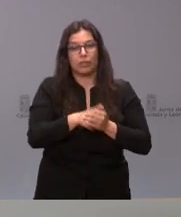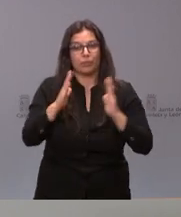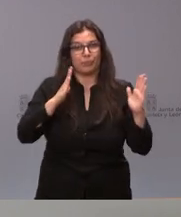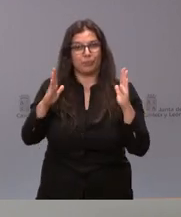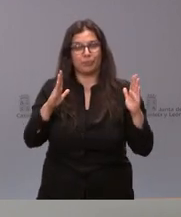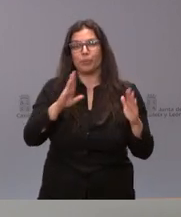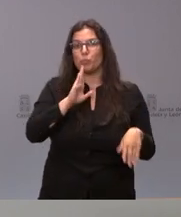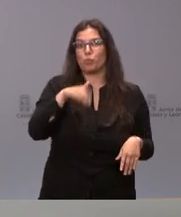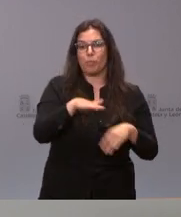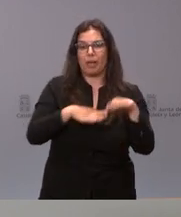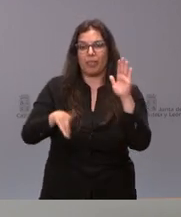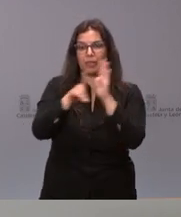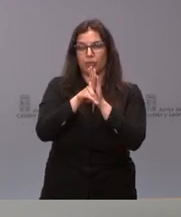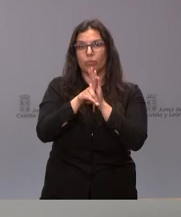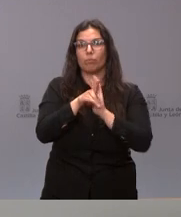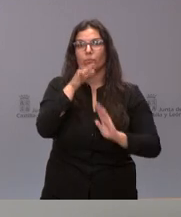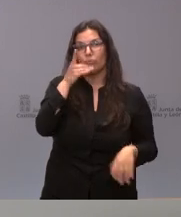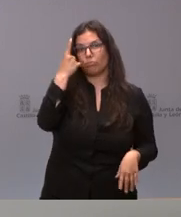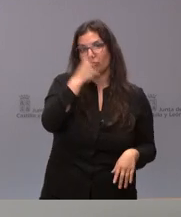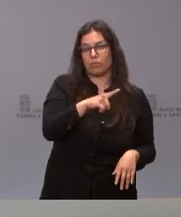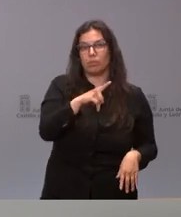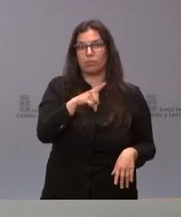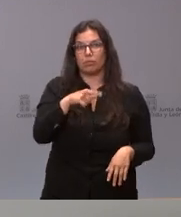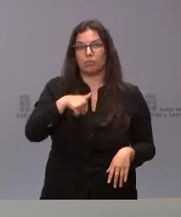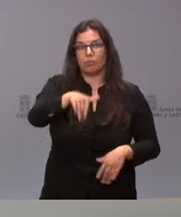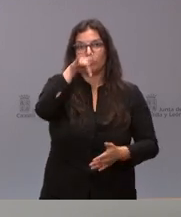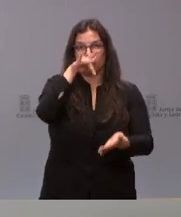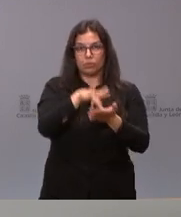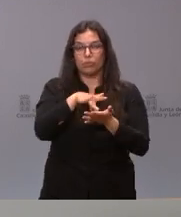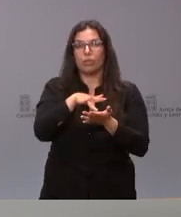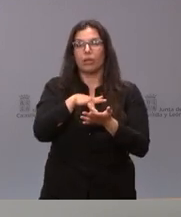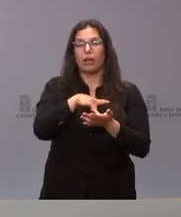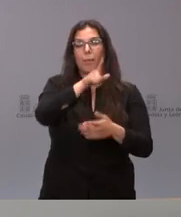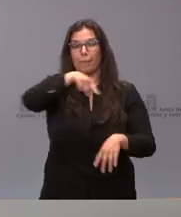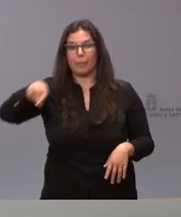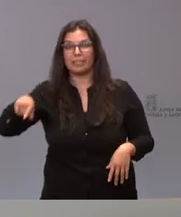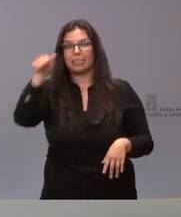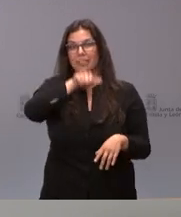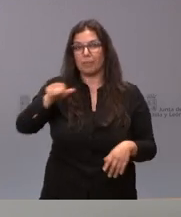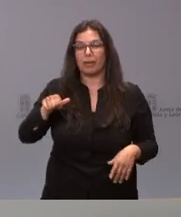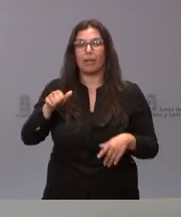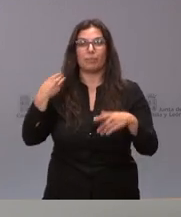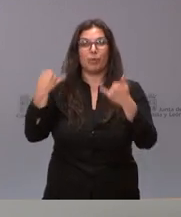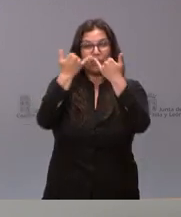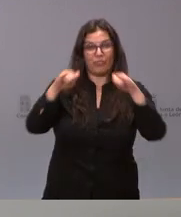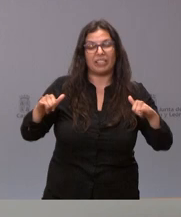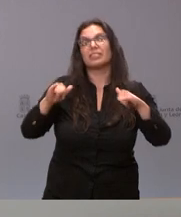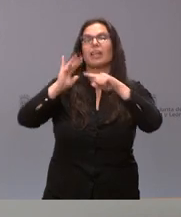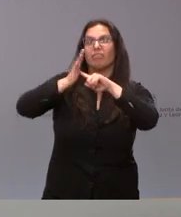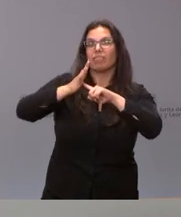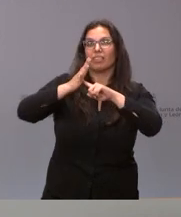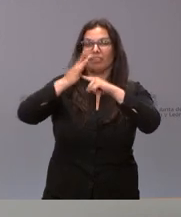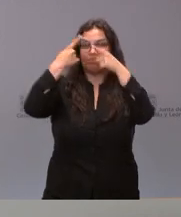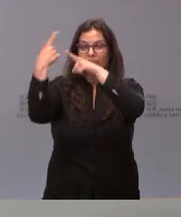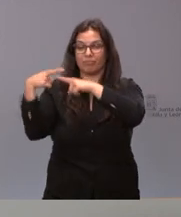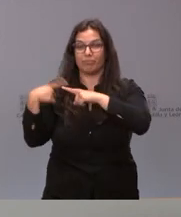para aprobar este decreto porque, lógicamente, se van a desarrollar en las próximas semanas y meses gran parte de las fiestas patronales en nuestra comunidad